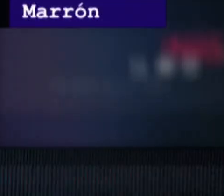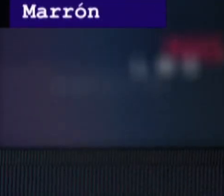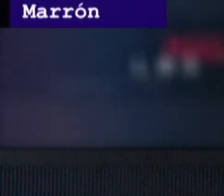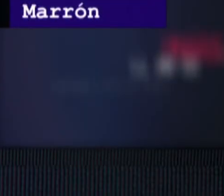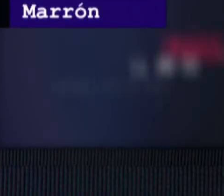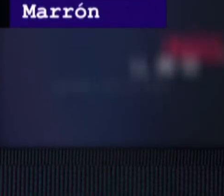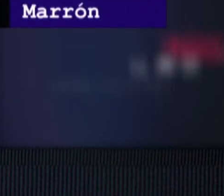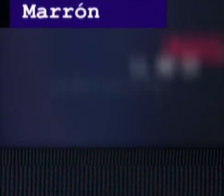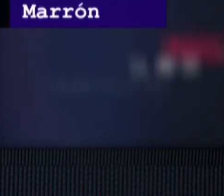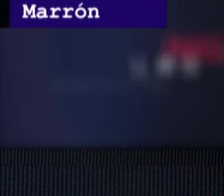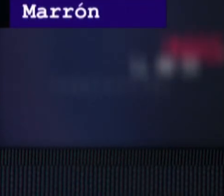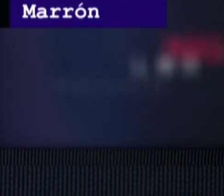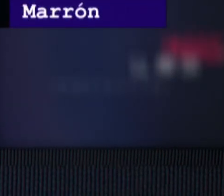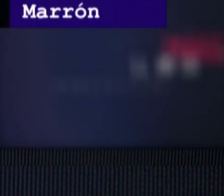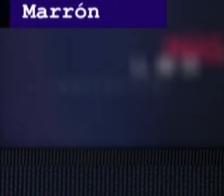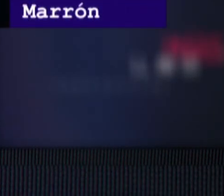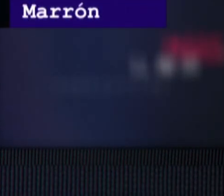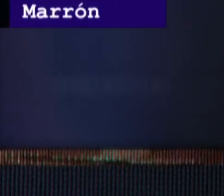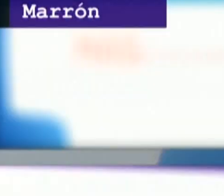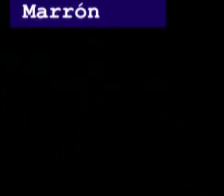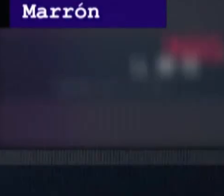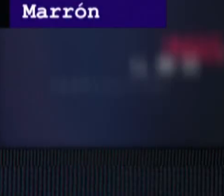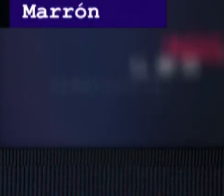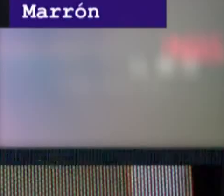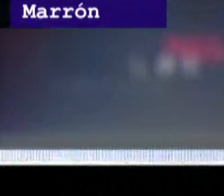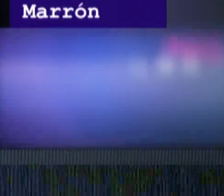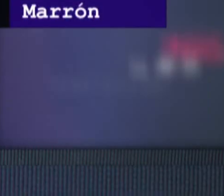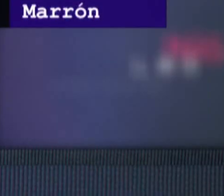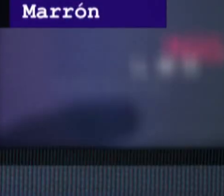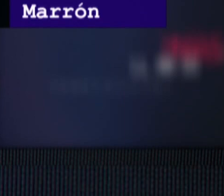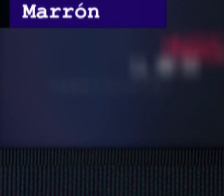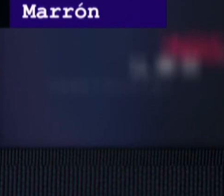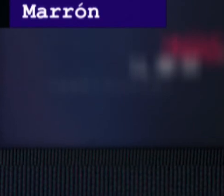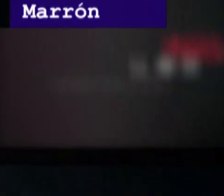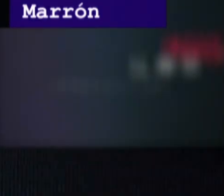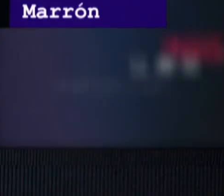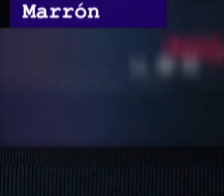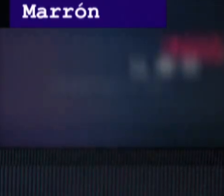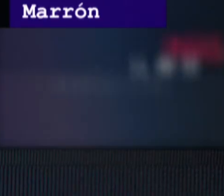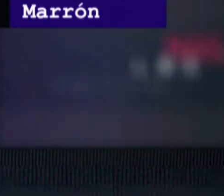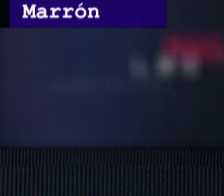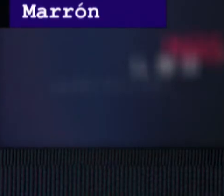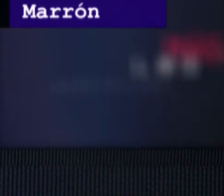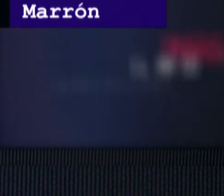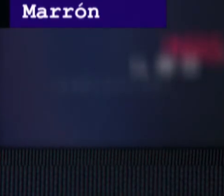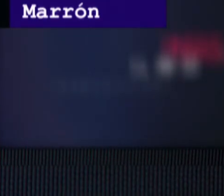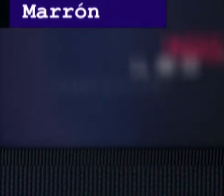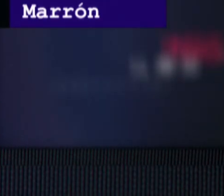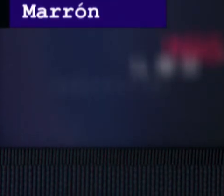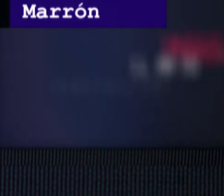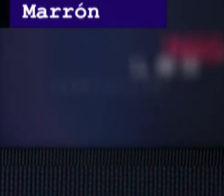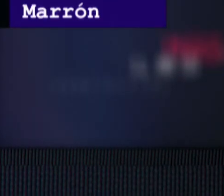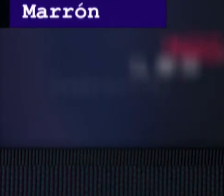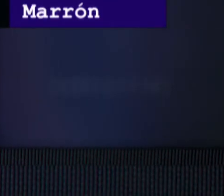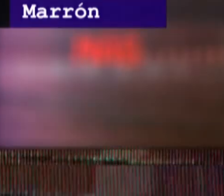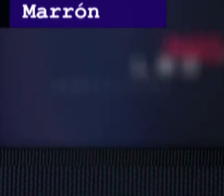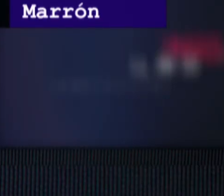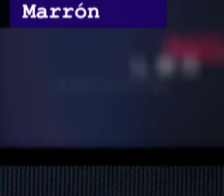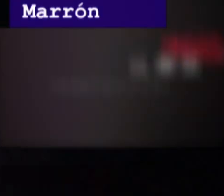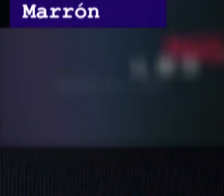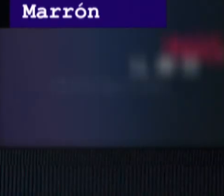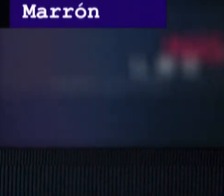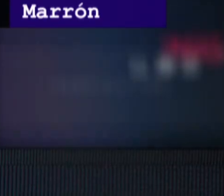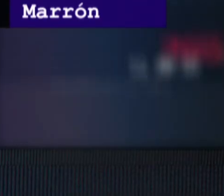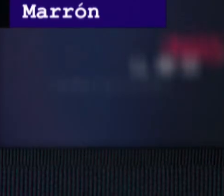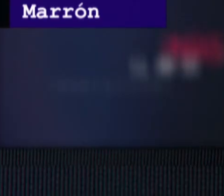Se va. Rompe peleas. Grita. Y se va a la fuga antes que llegue la policía. Ahora tiene orden de